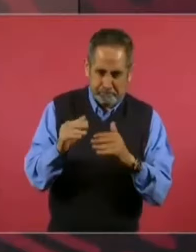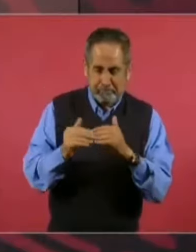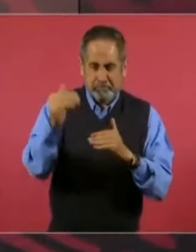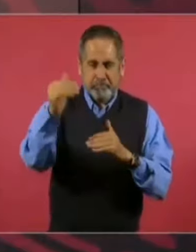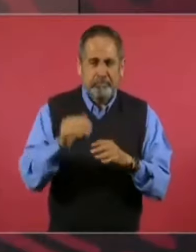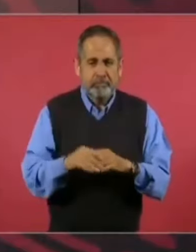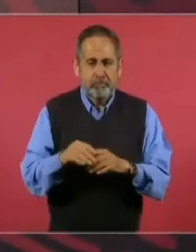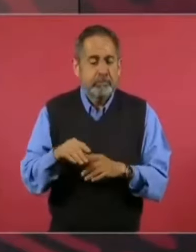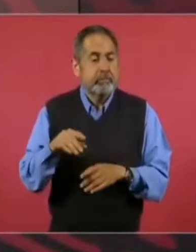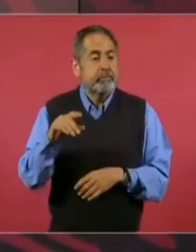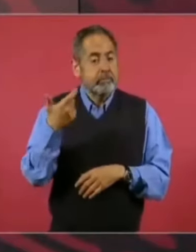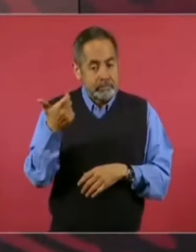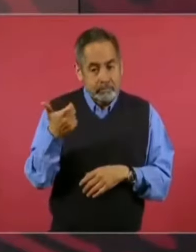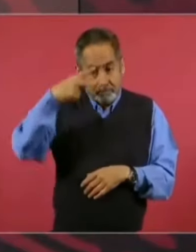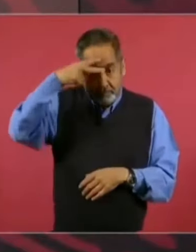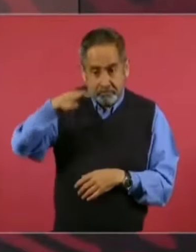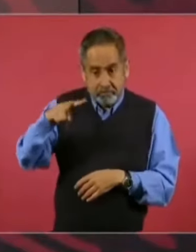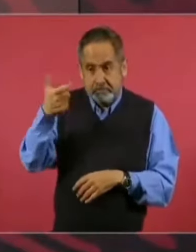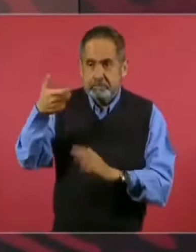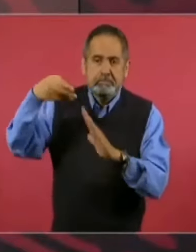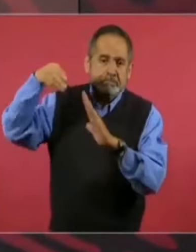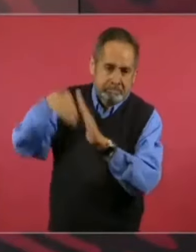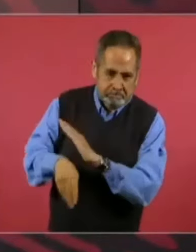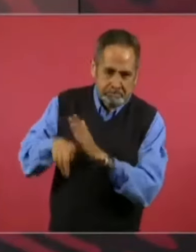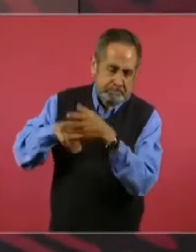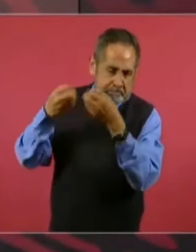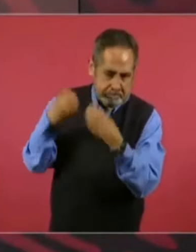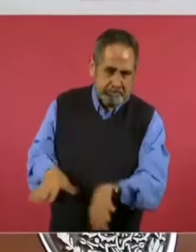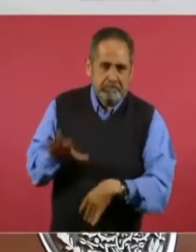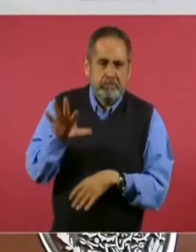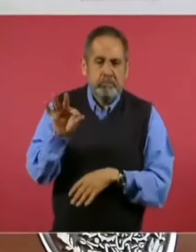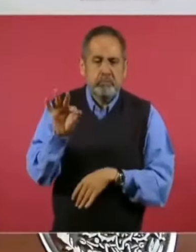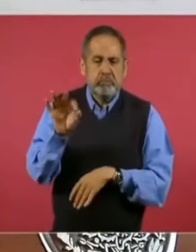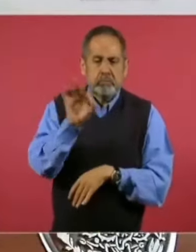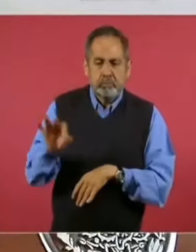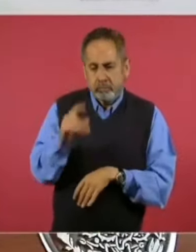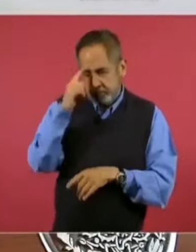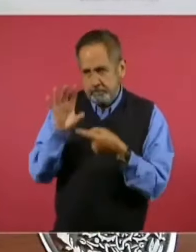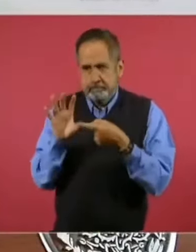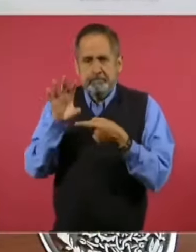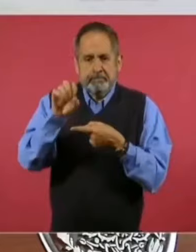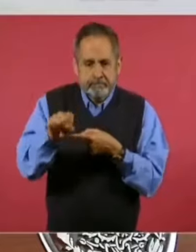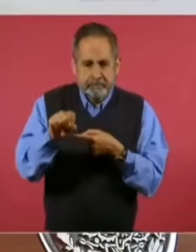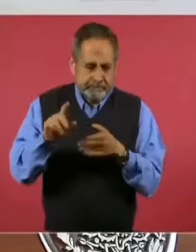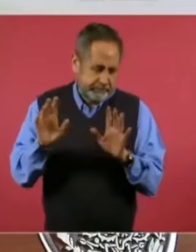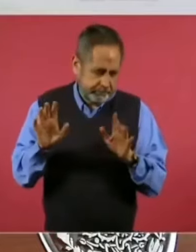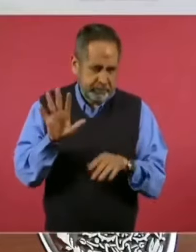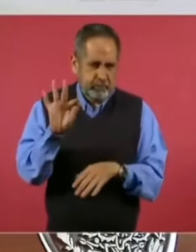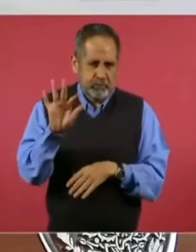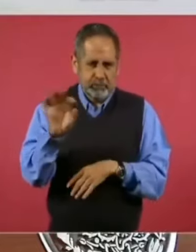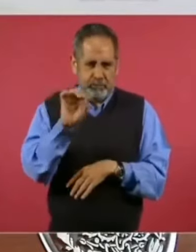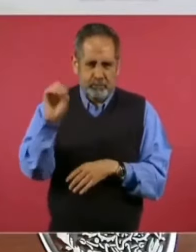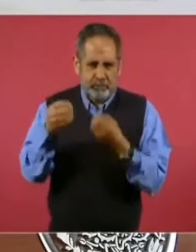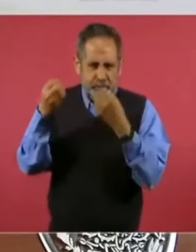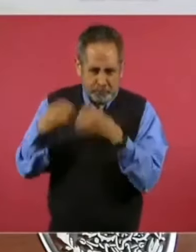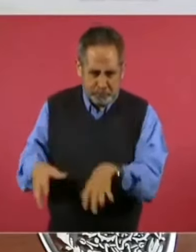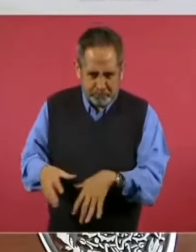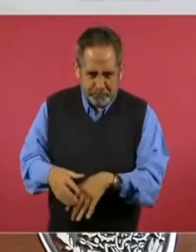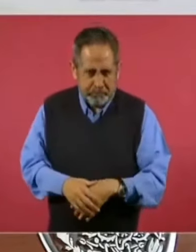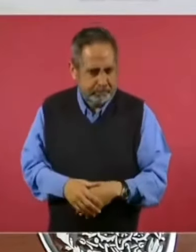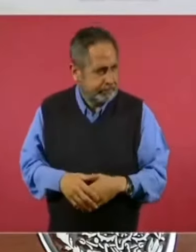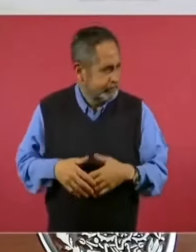con una devaluación del 40, pero ¿cuál